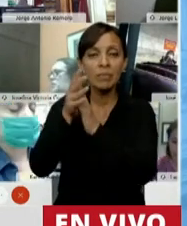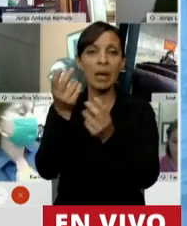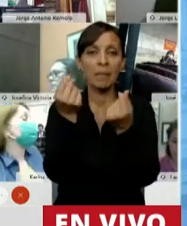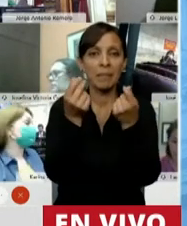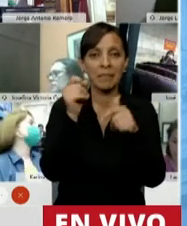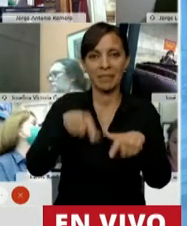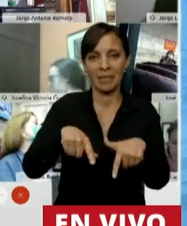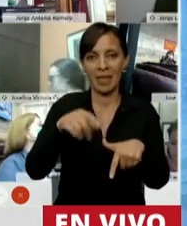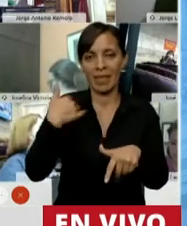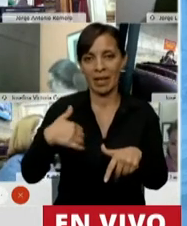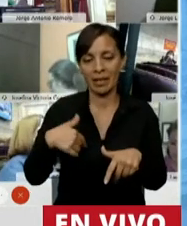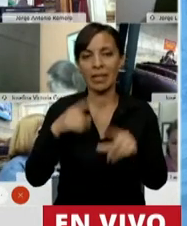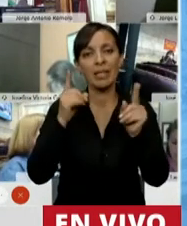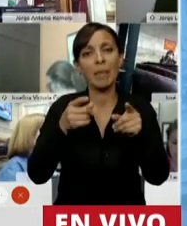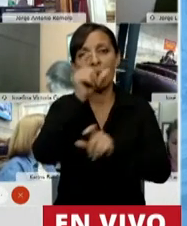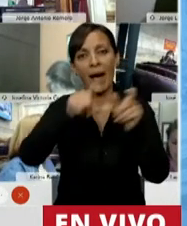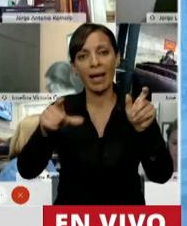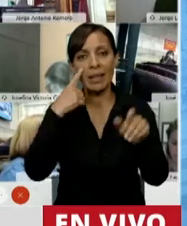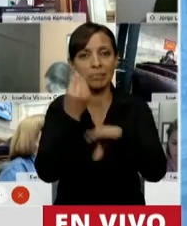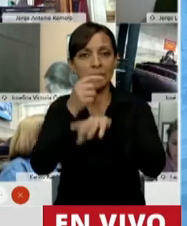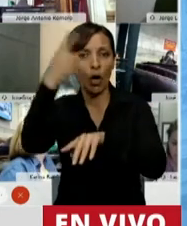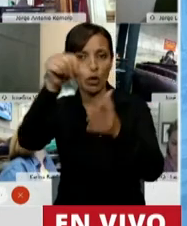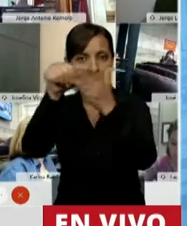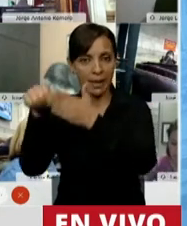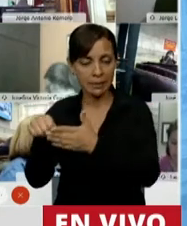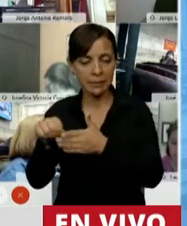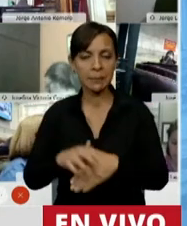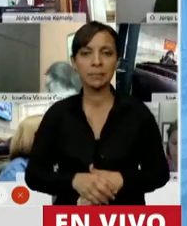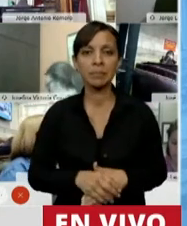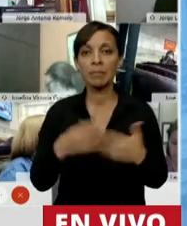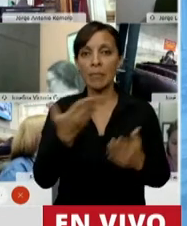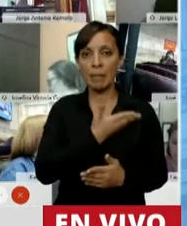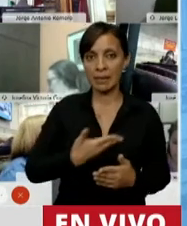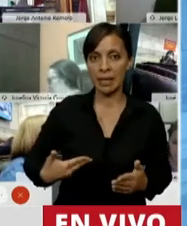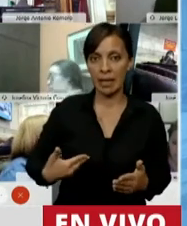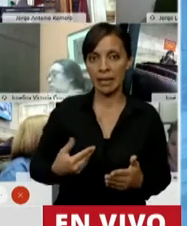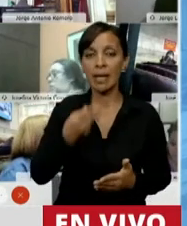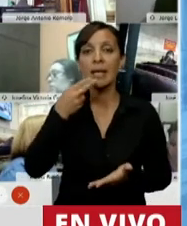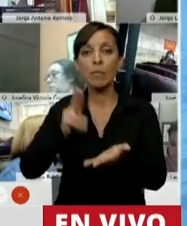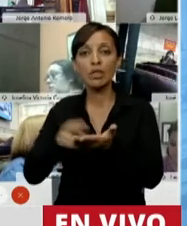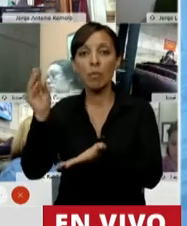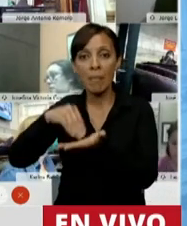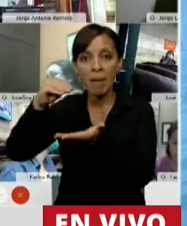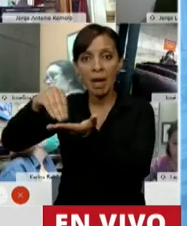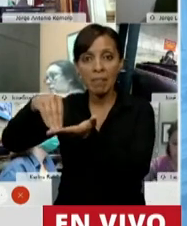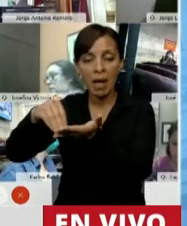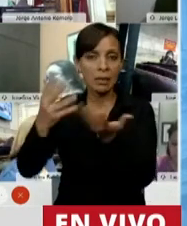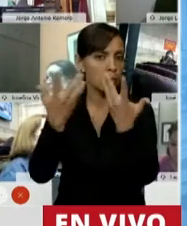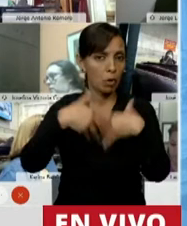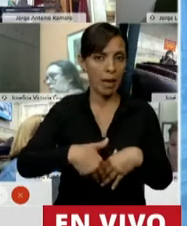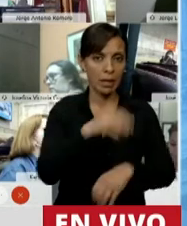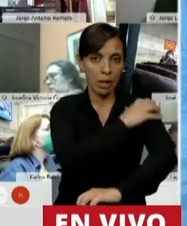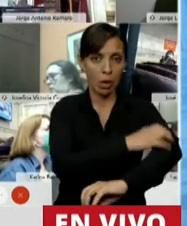y humanas que genera. Señor Presidente, más impuestos es más pobreza, es más